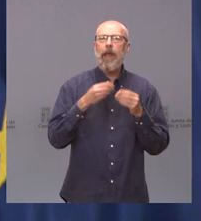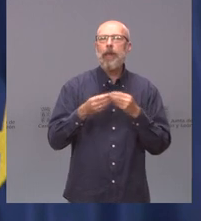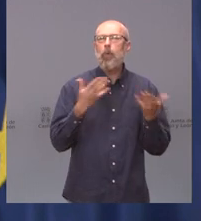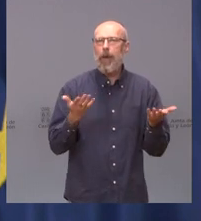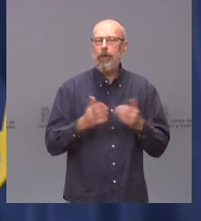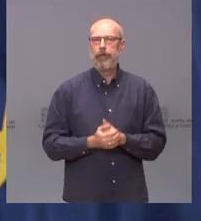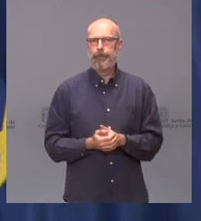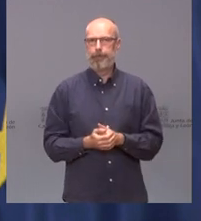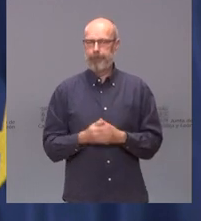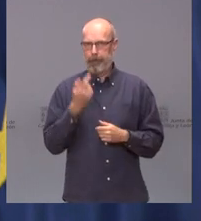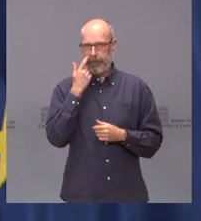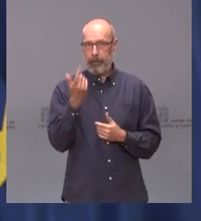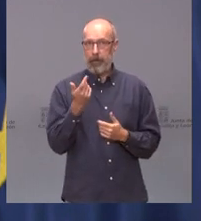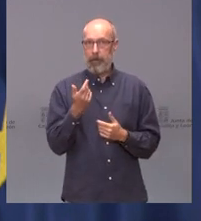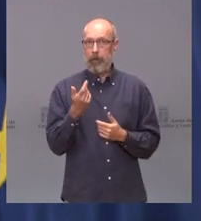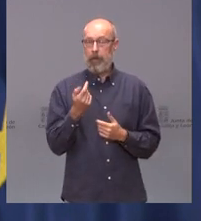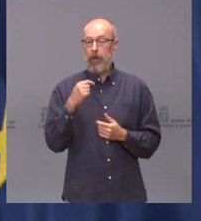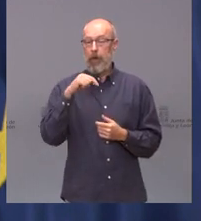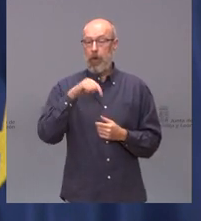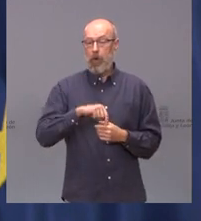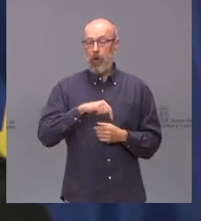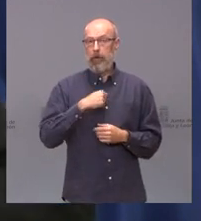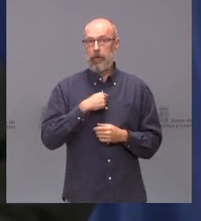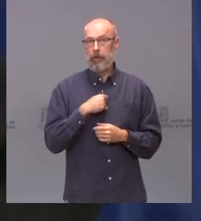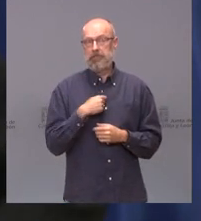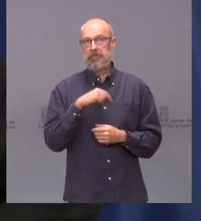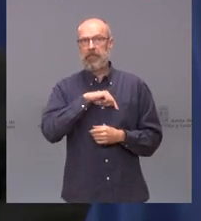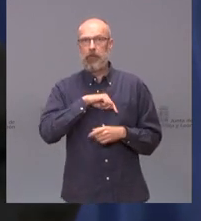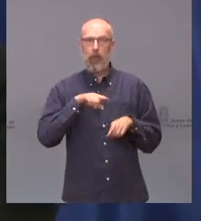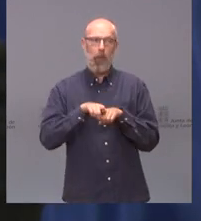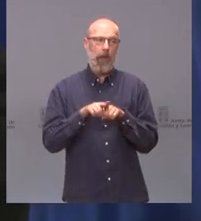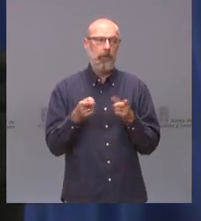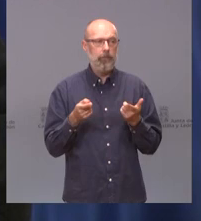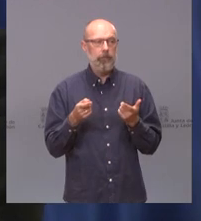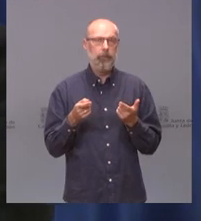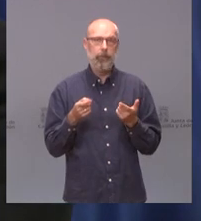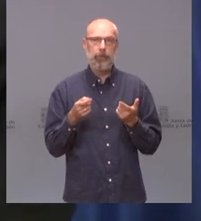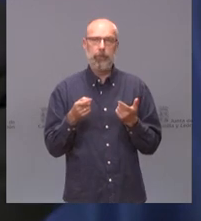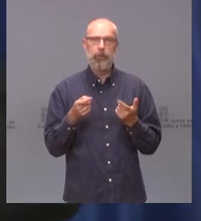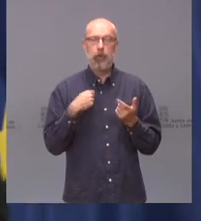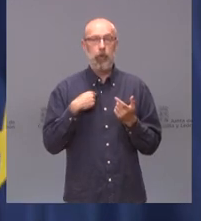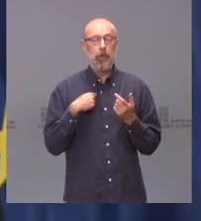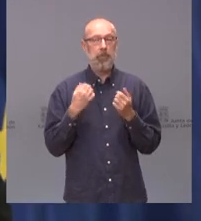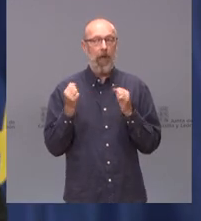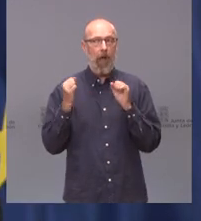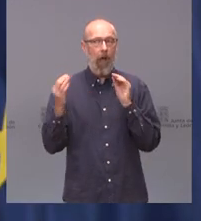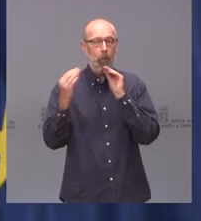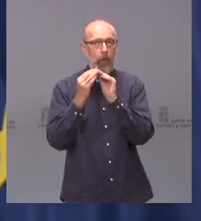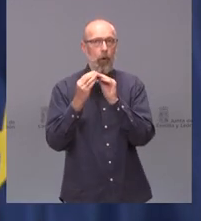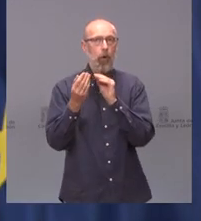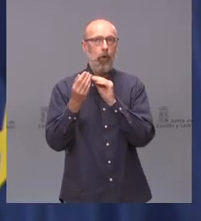decirle que hoy me siento mucho más arisqueta que nunca. Es decir, que estoy muy de acuerdo con lo que dice